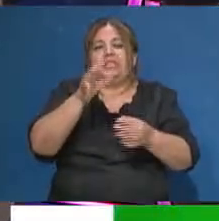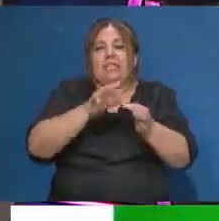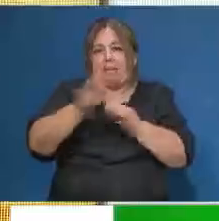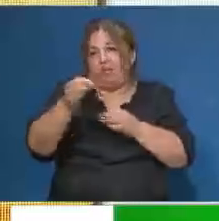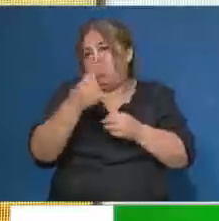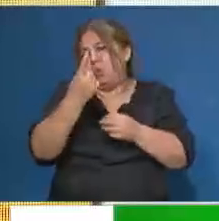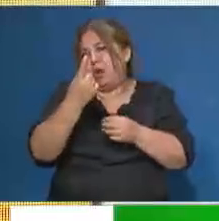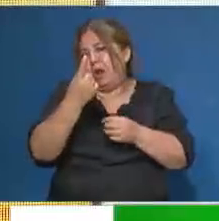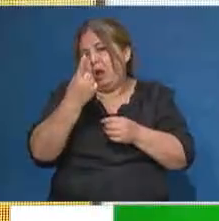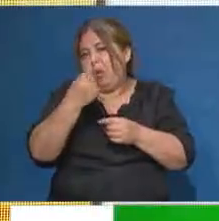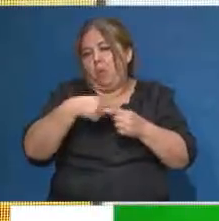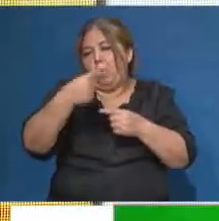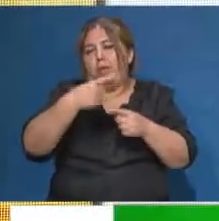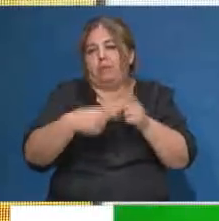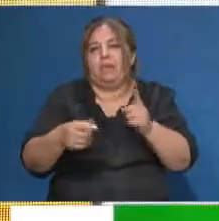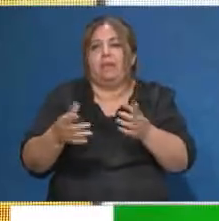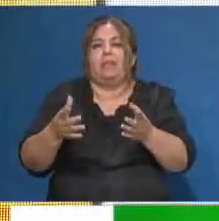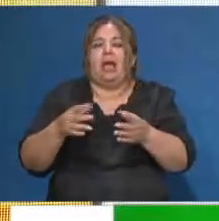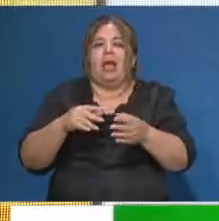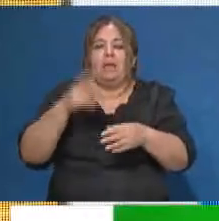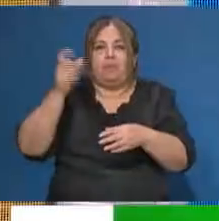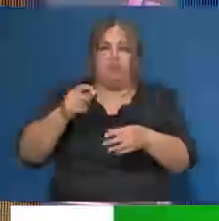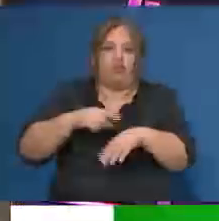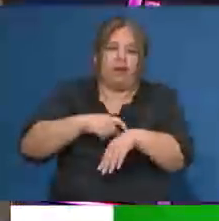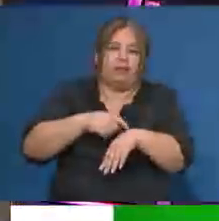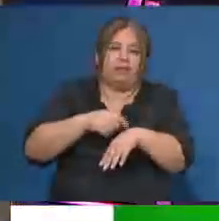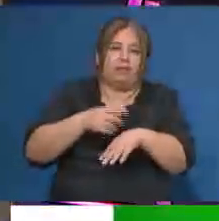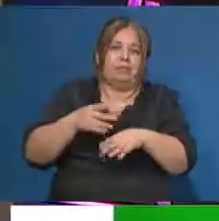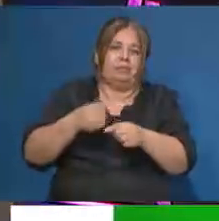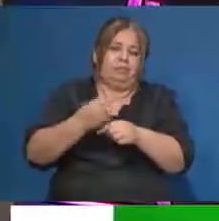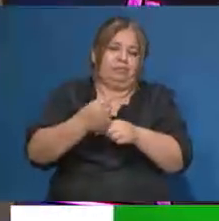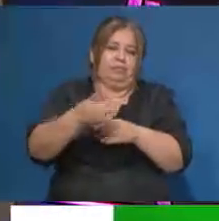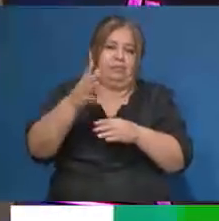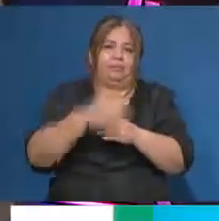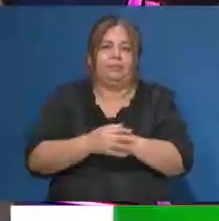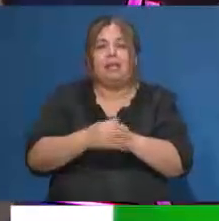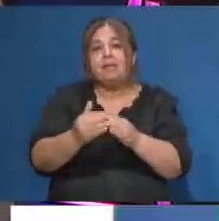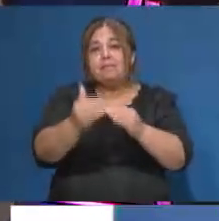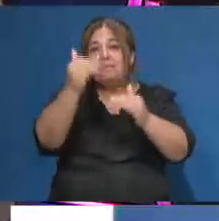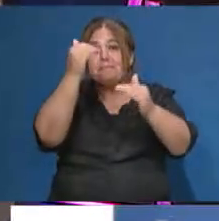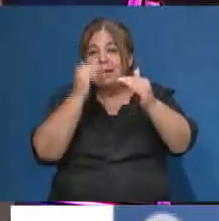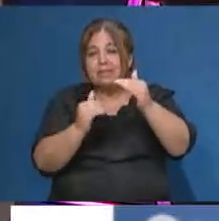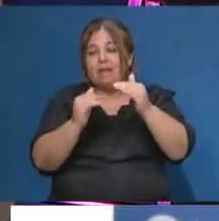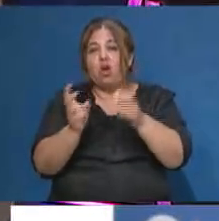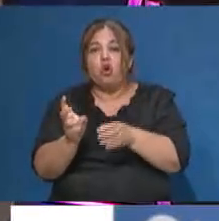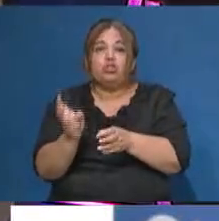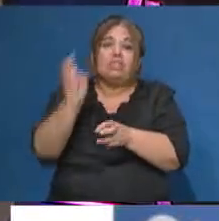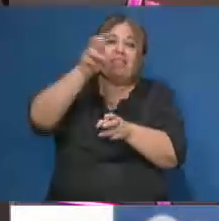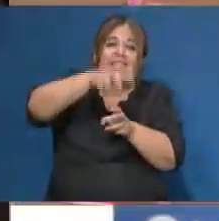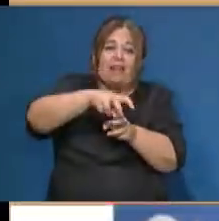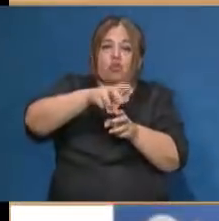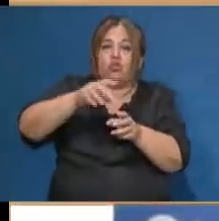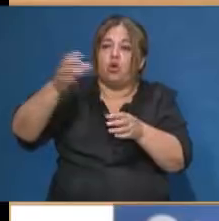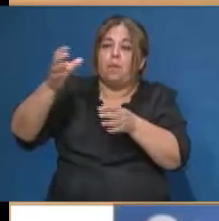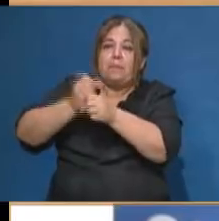caso. Un cálculo de dos minutos, depende de la persona. Así es. Y también, fíjate, más abajo nos dice que el transbordo lo tenemos que